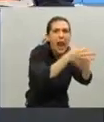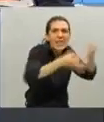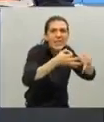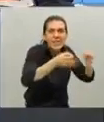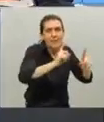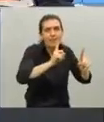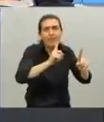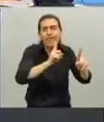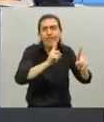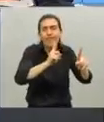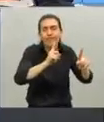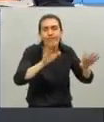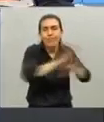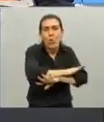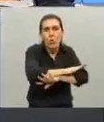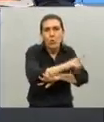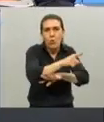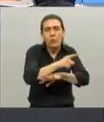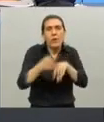detalle,